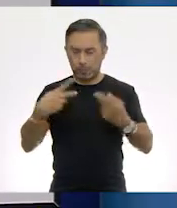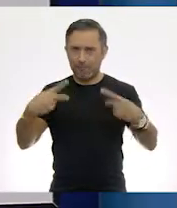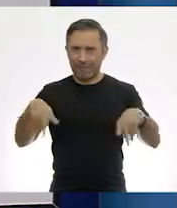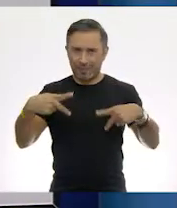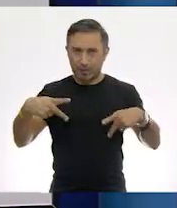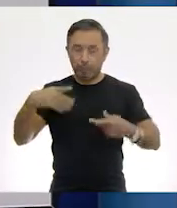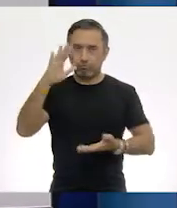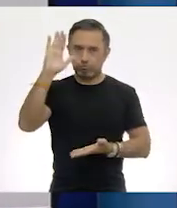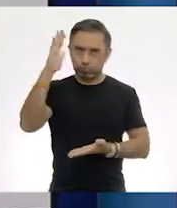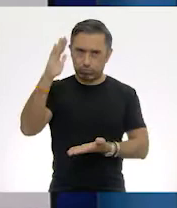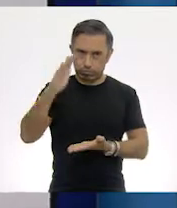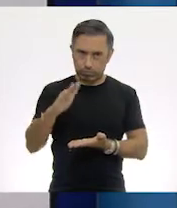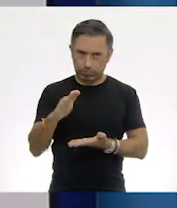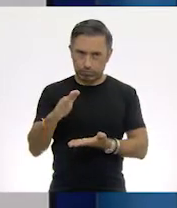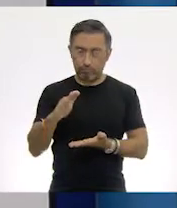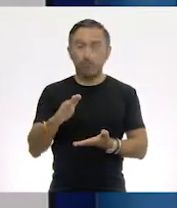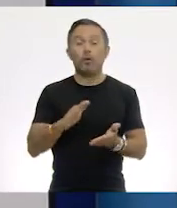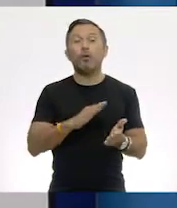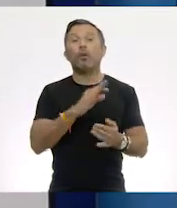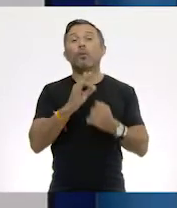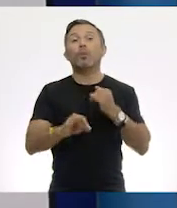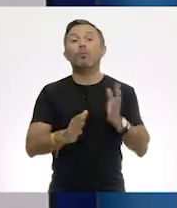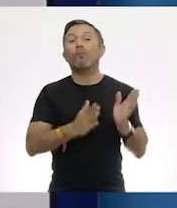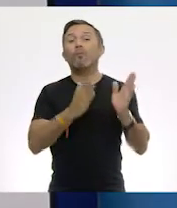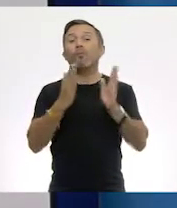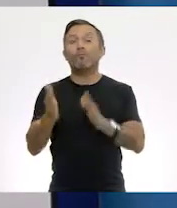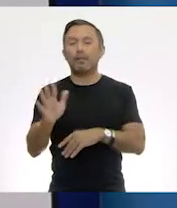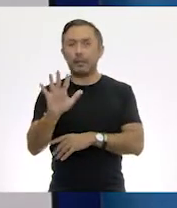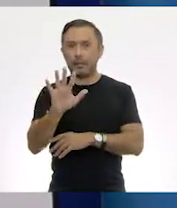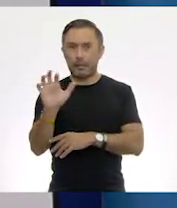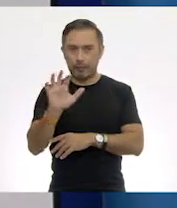Y luego 500. Y luego 500.